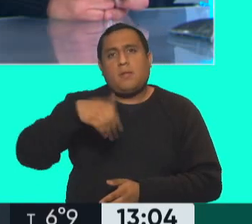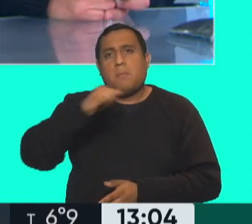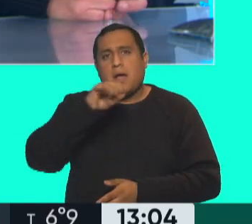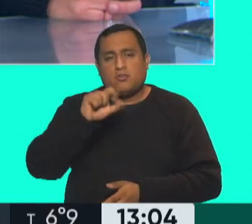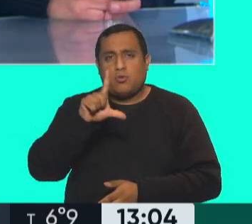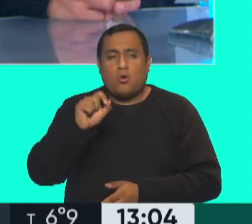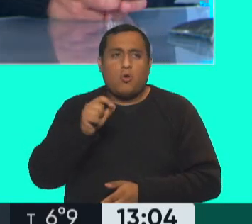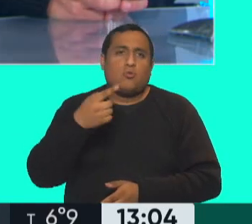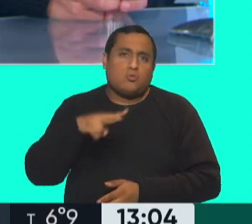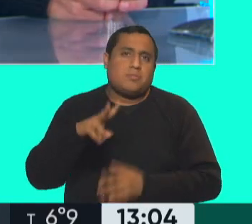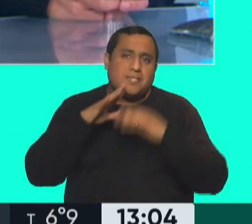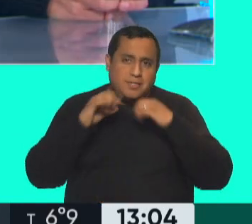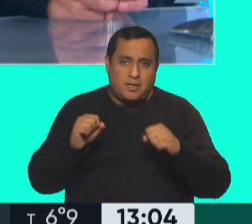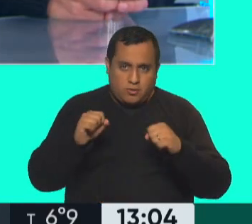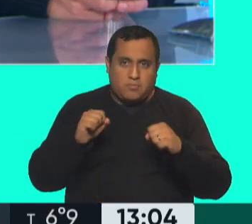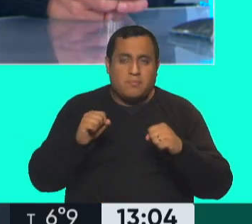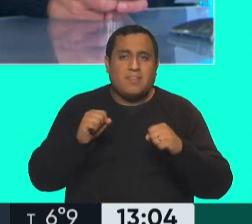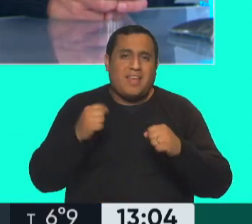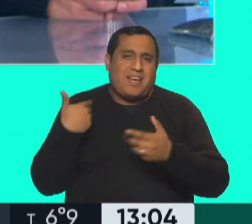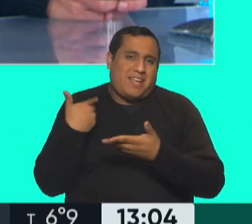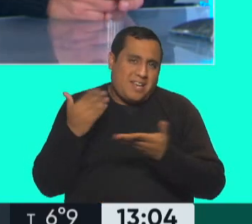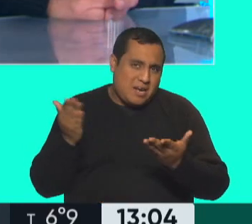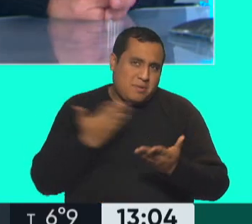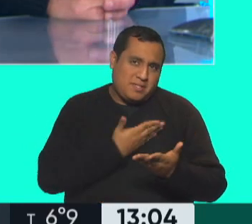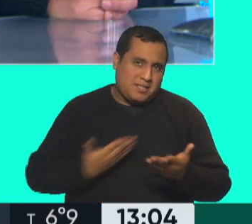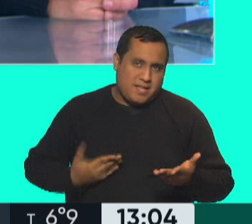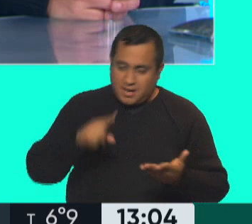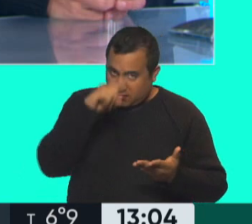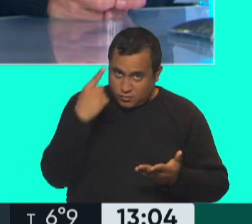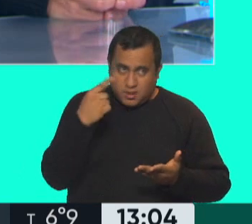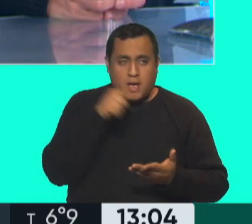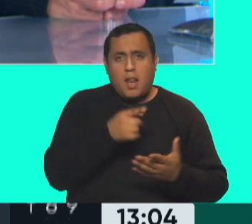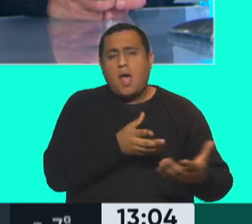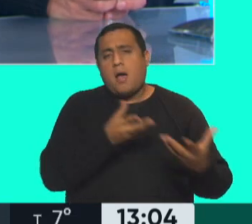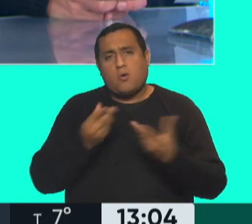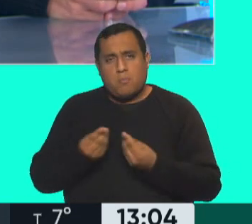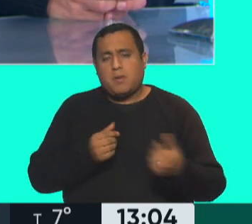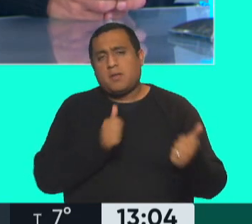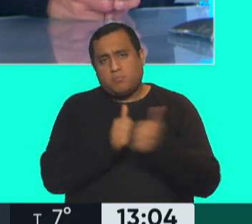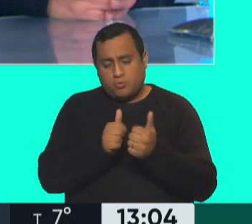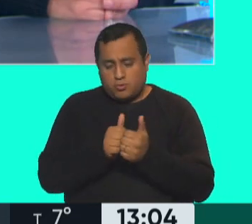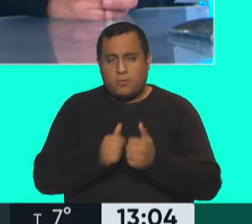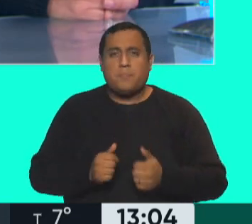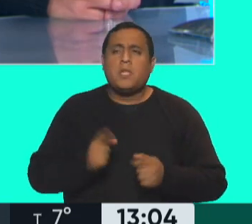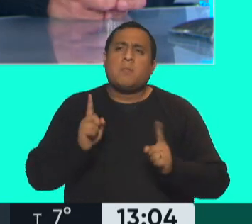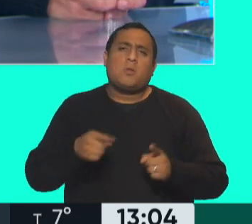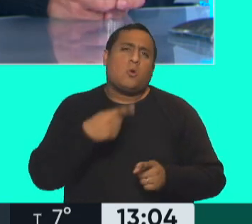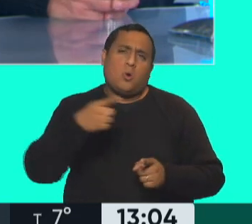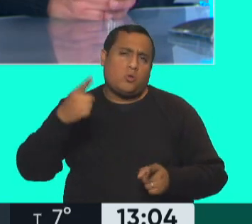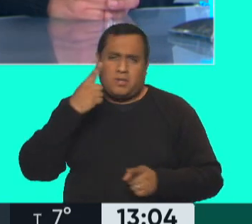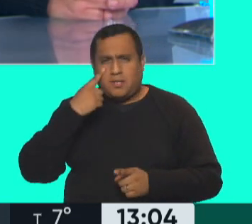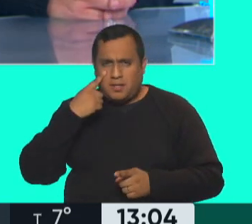la Secretaría General de Presidencia de la Nación, que nos acompañó en esta ocasión, y muchísimos intendentes,